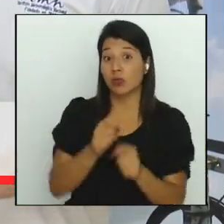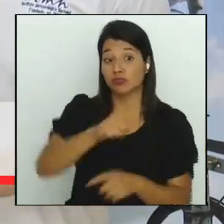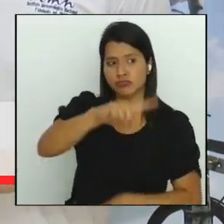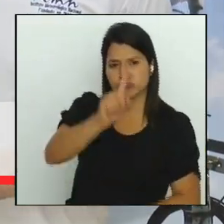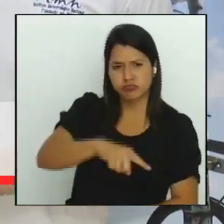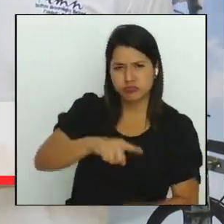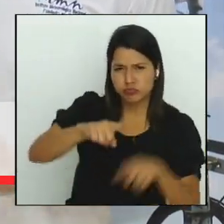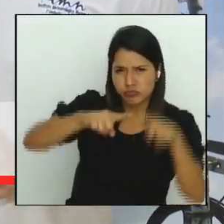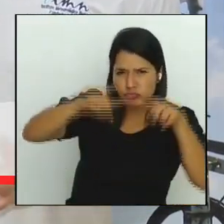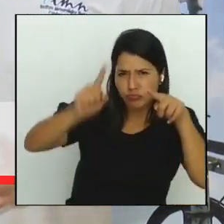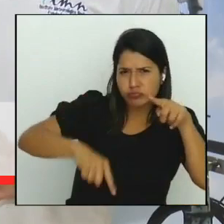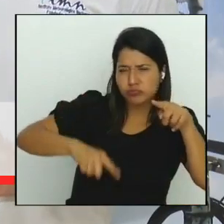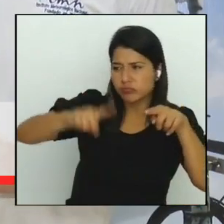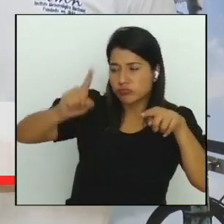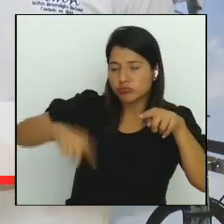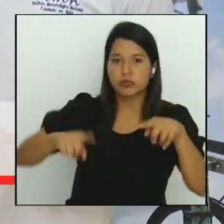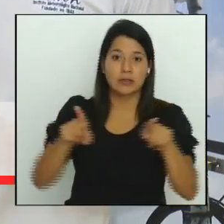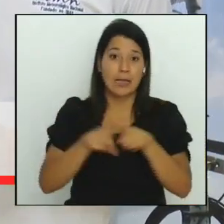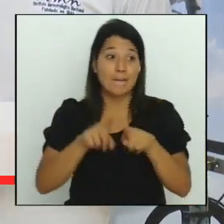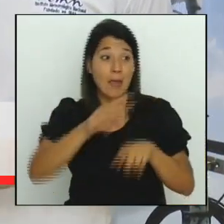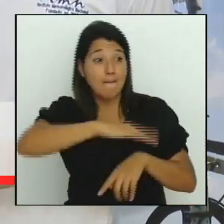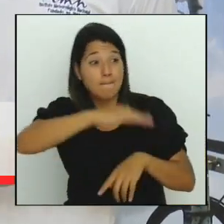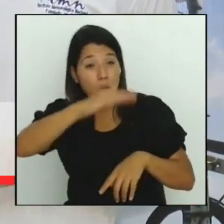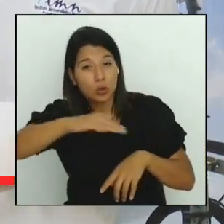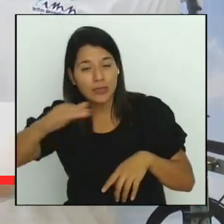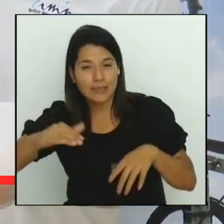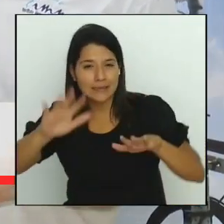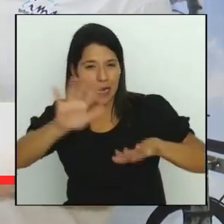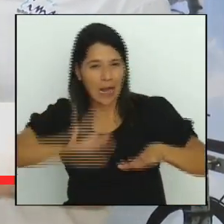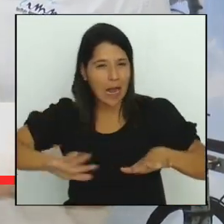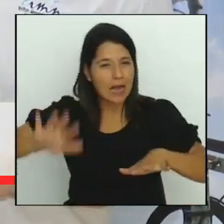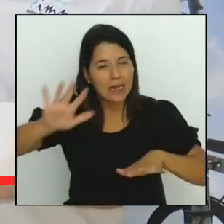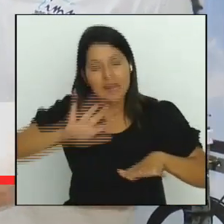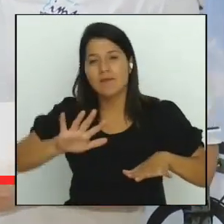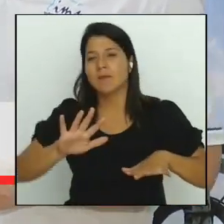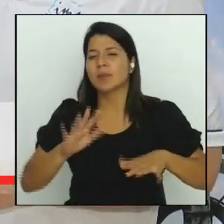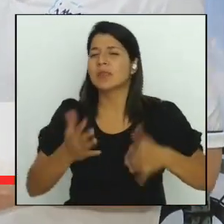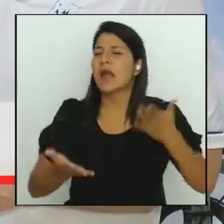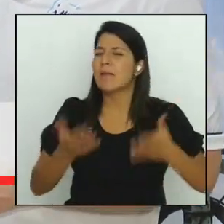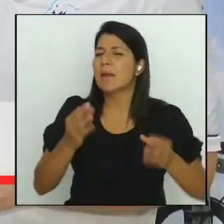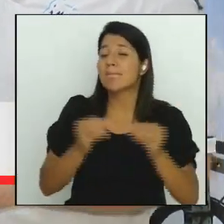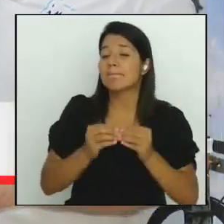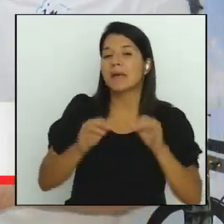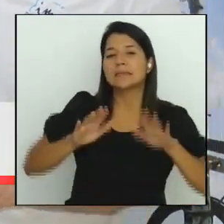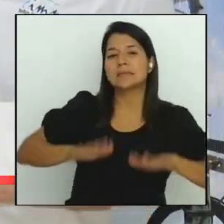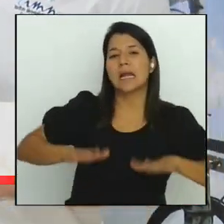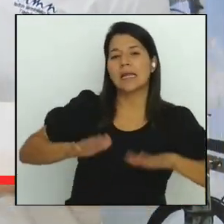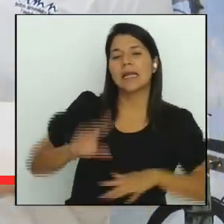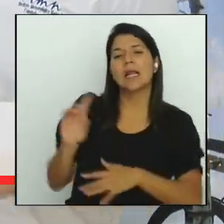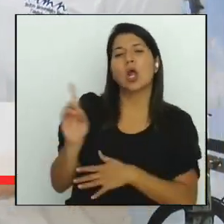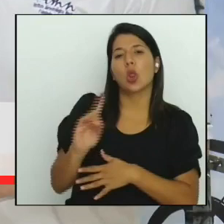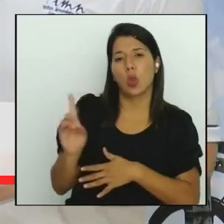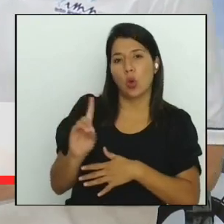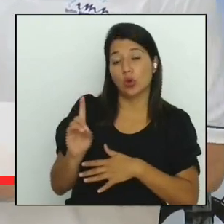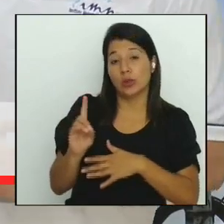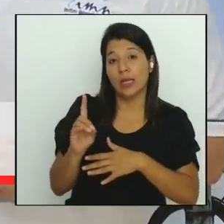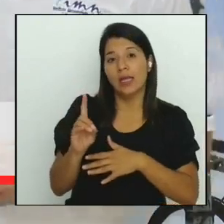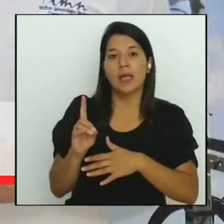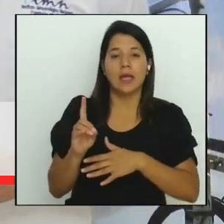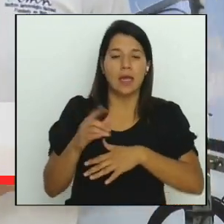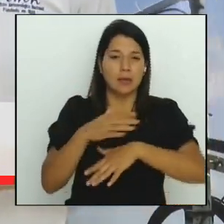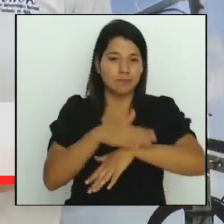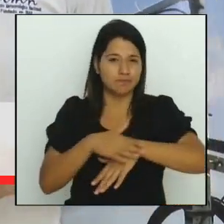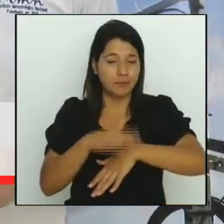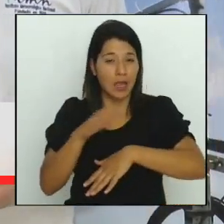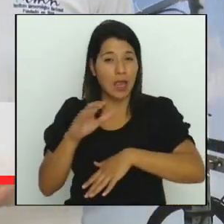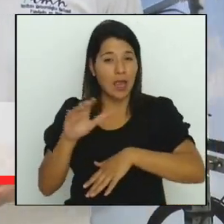montañas del Caribe y la zona norte. La única región que quizás pueda estar un poco más tranquila va a ser prácticamente la zona costera del Caribe, donde sí tendríamos